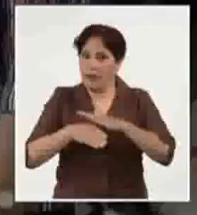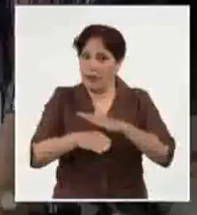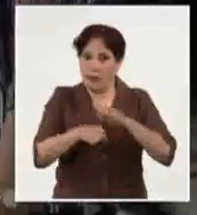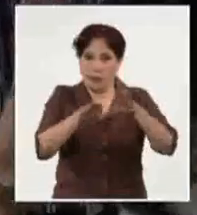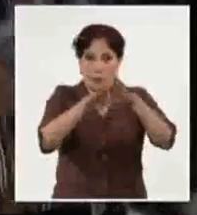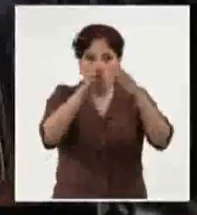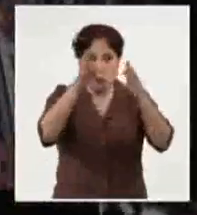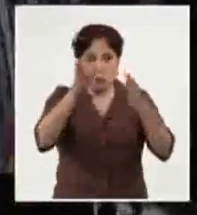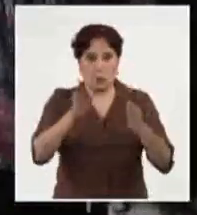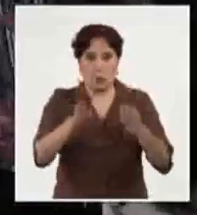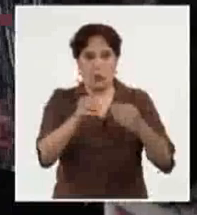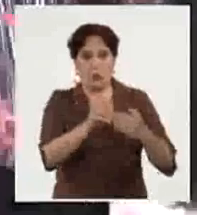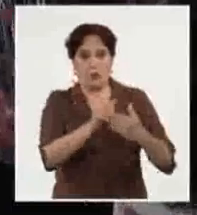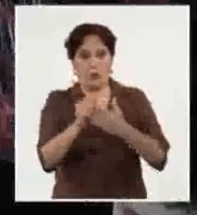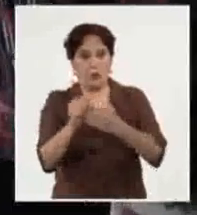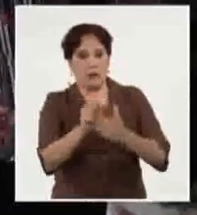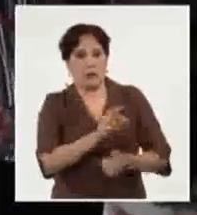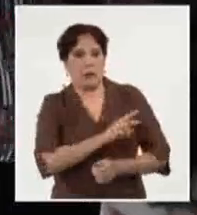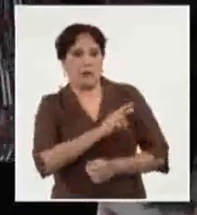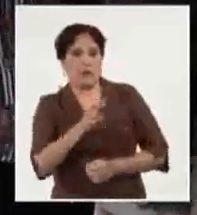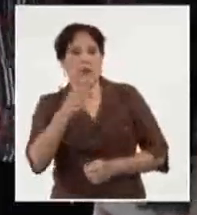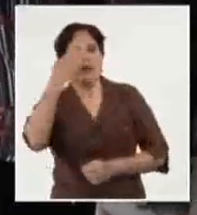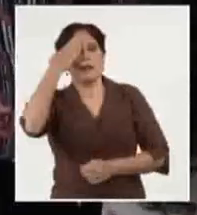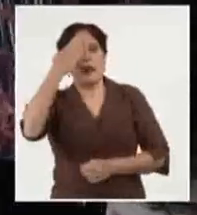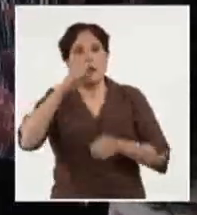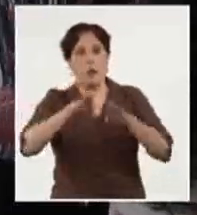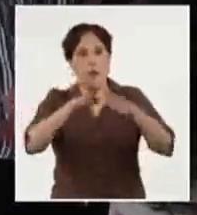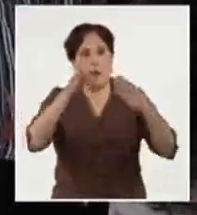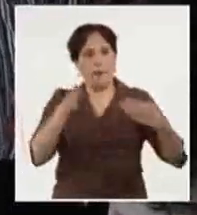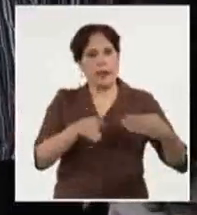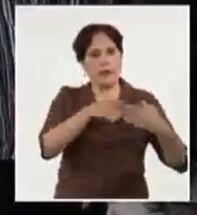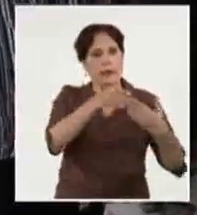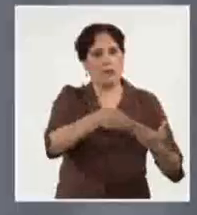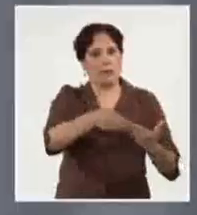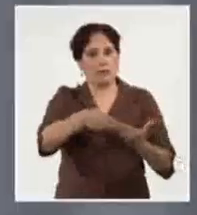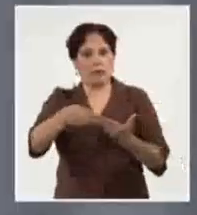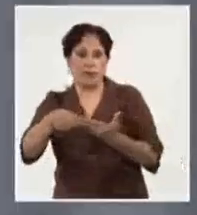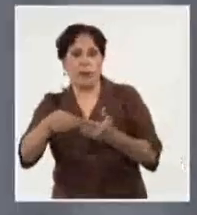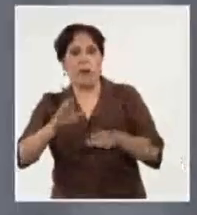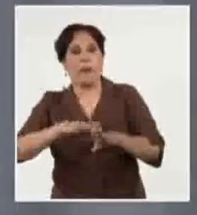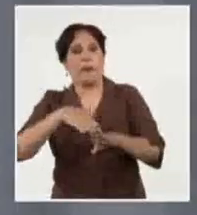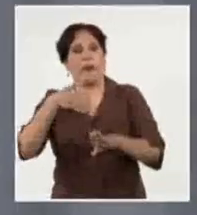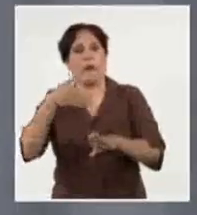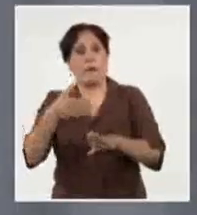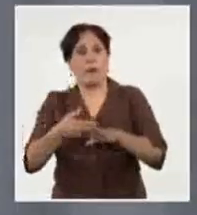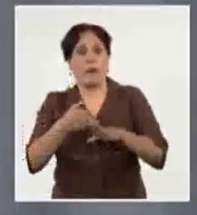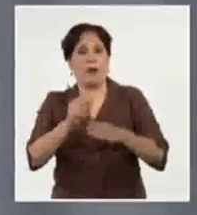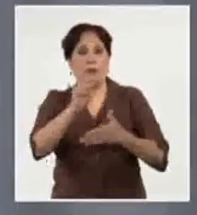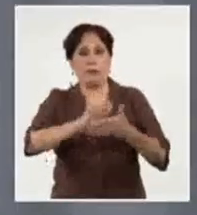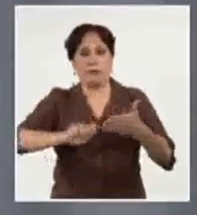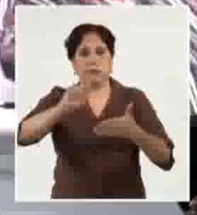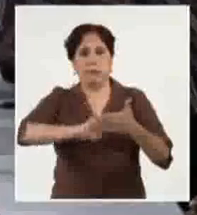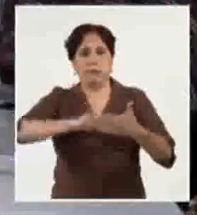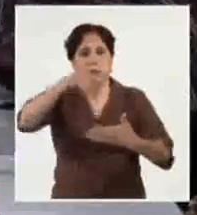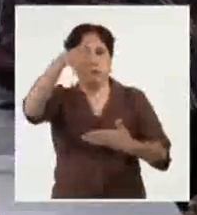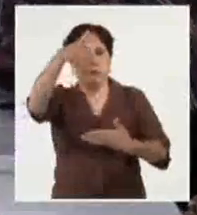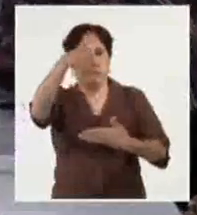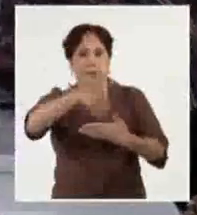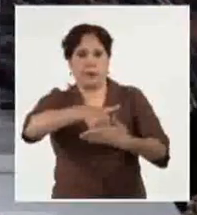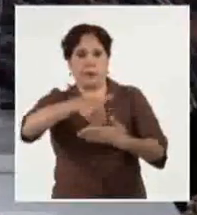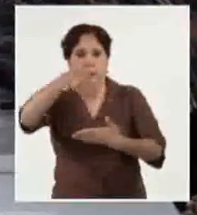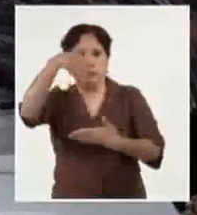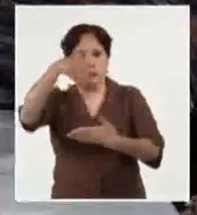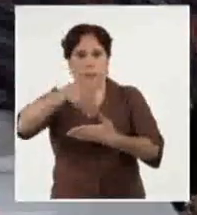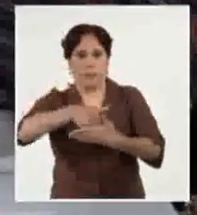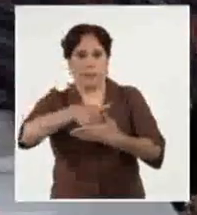el líder de la revolución cubana saludó a los integrantes de la mesa electoral y seguidamente procedió a ejercer el voto por una candidatura